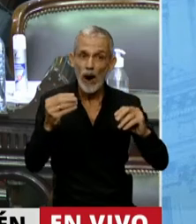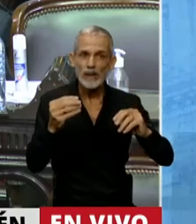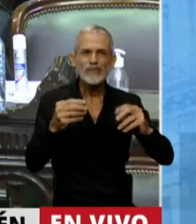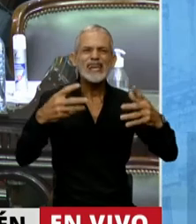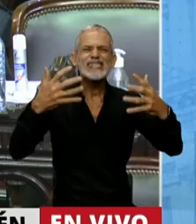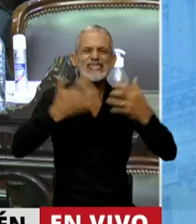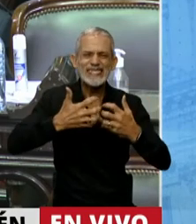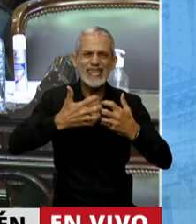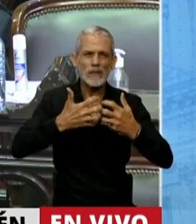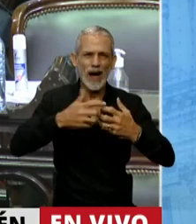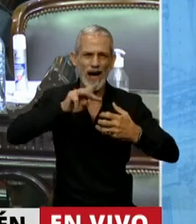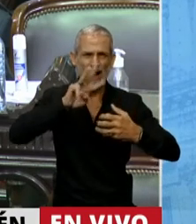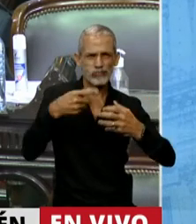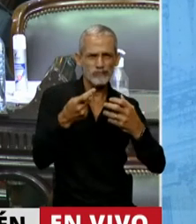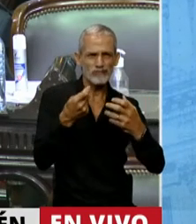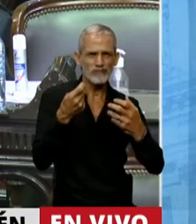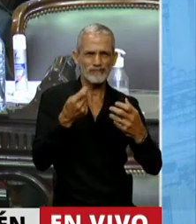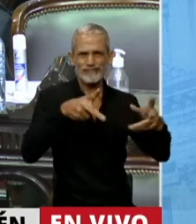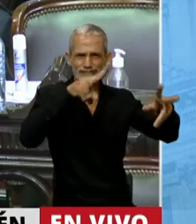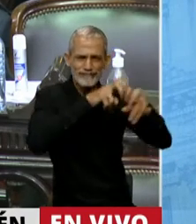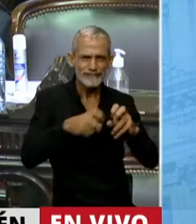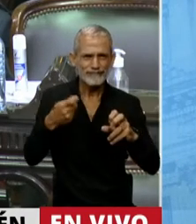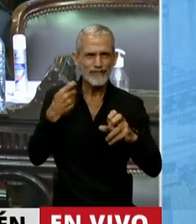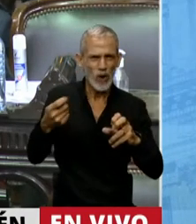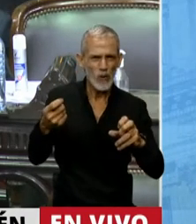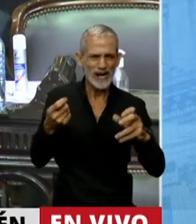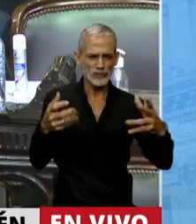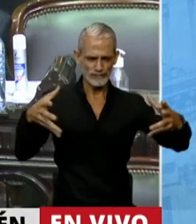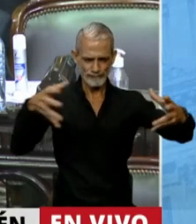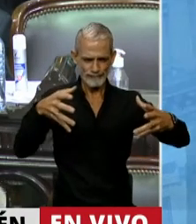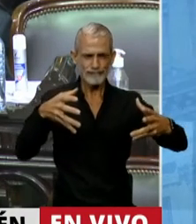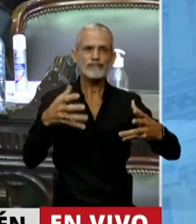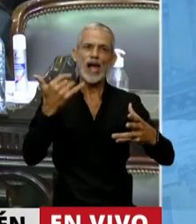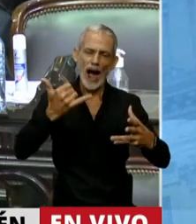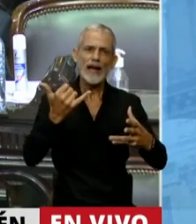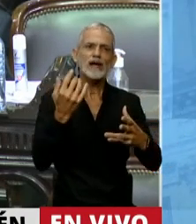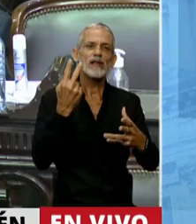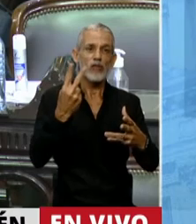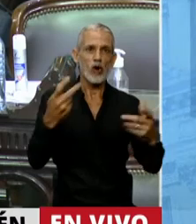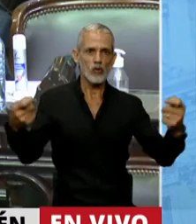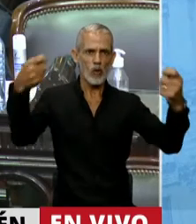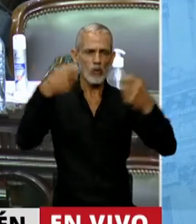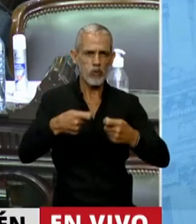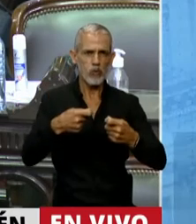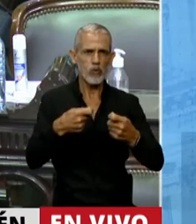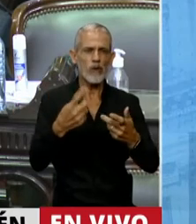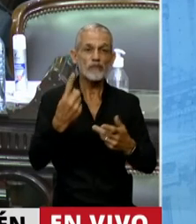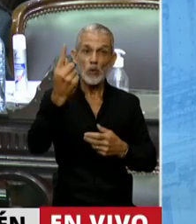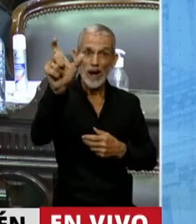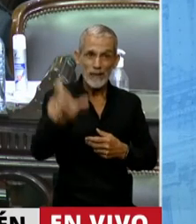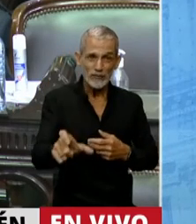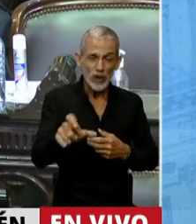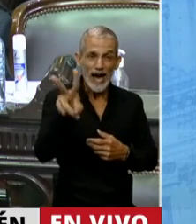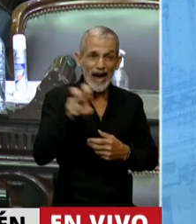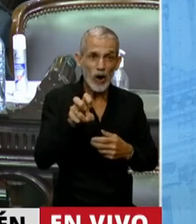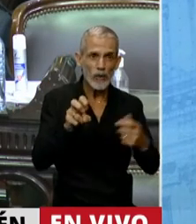previsional en su conjunto. Un sistema previsional con alrededor de dos aportantes activos por cada beneficiario